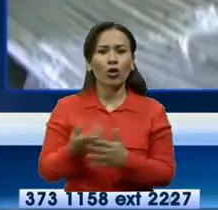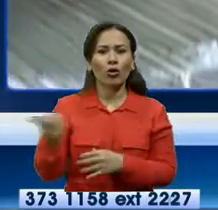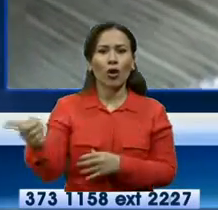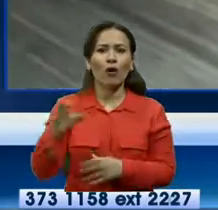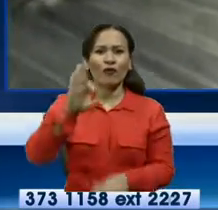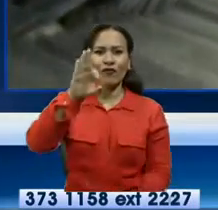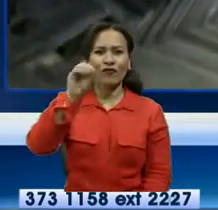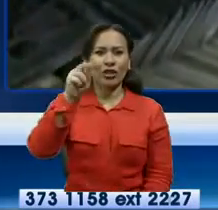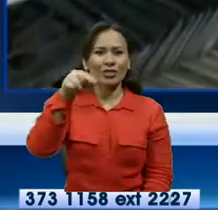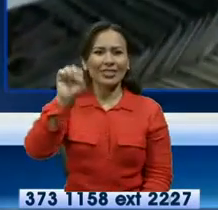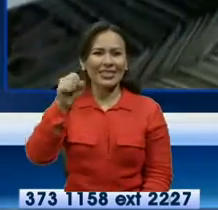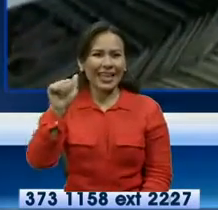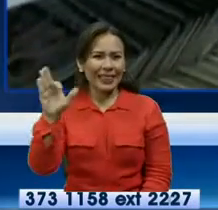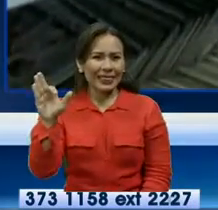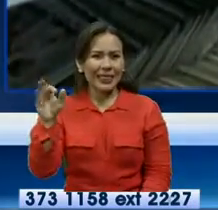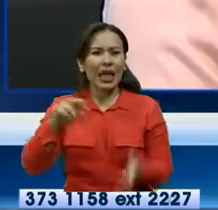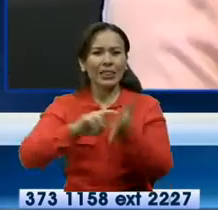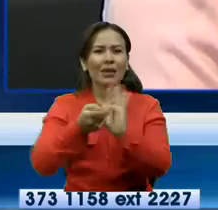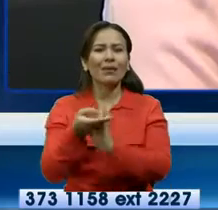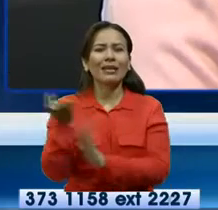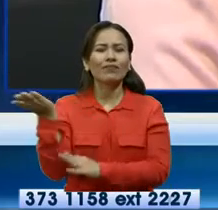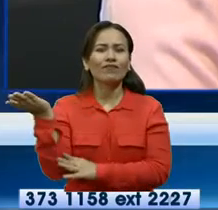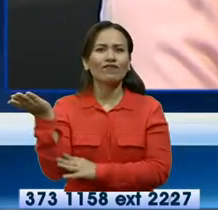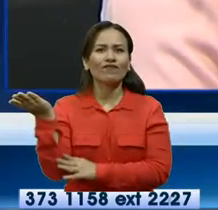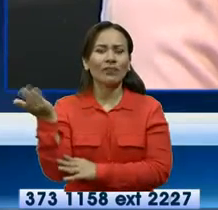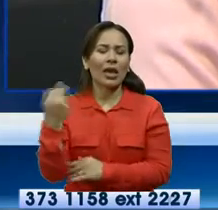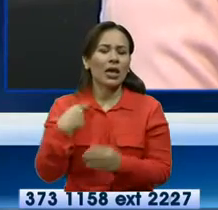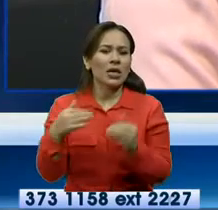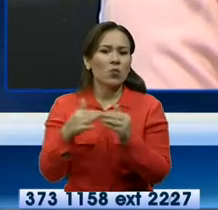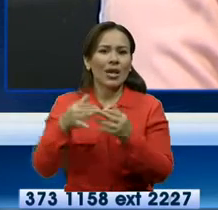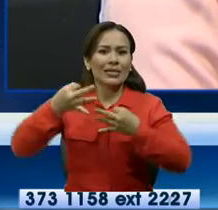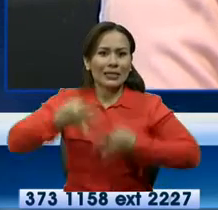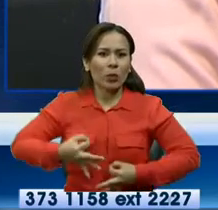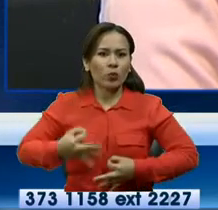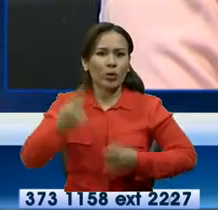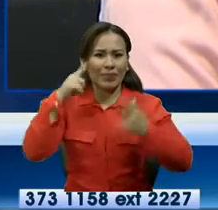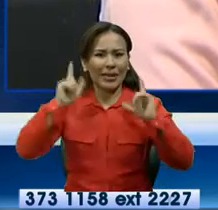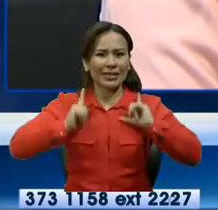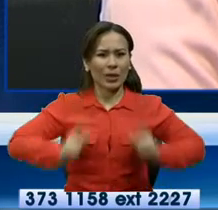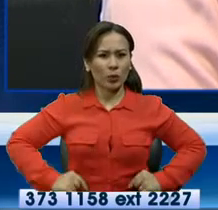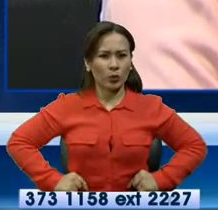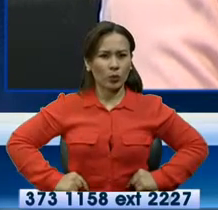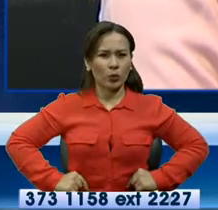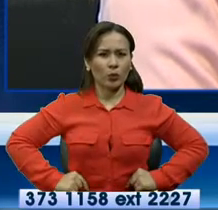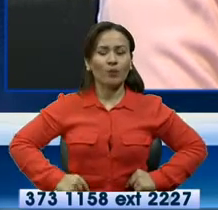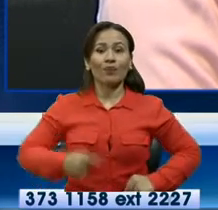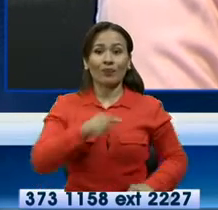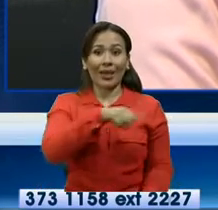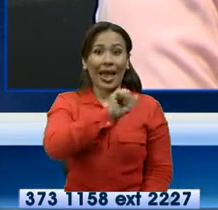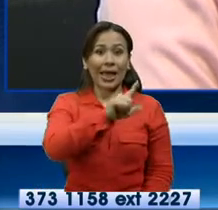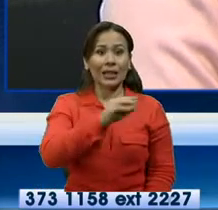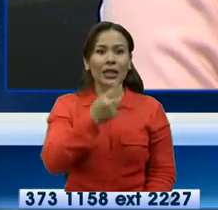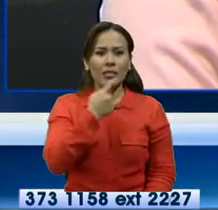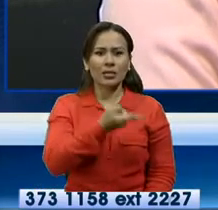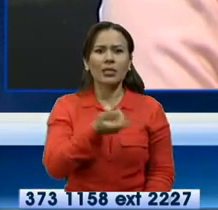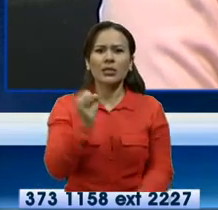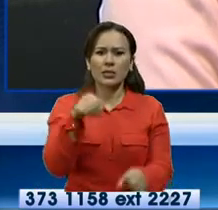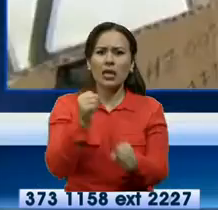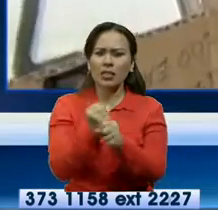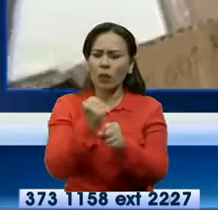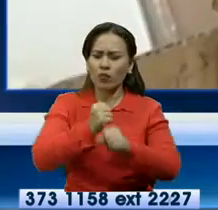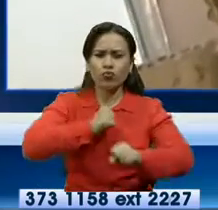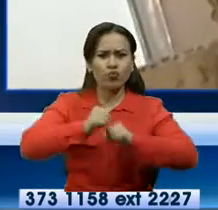FONSAC, lo que antes era SOAT. Pero hay un atraso que también genera problemas. Alex dice que hacen todo el esfuerzo